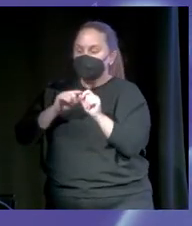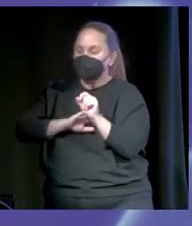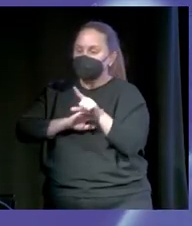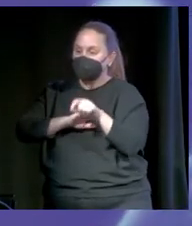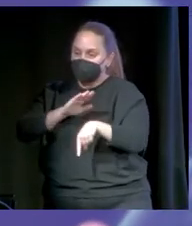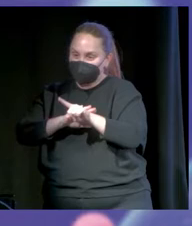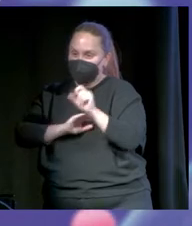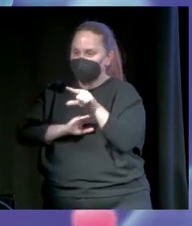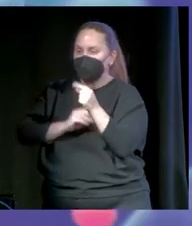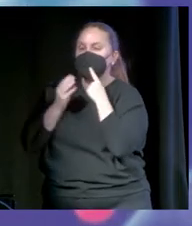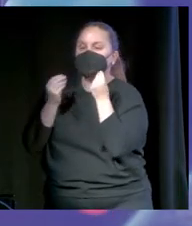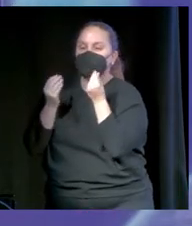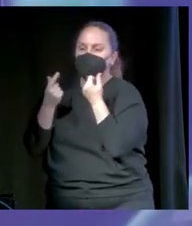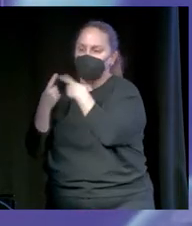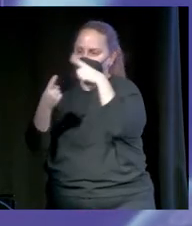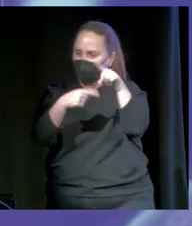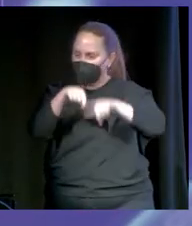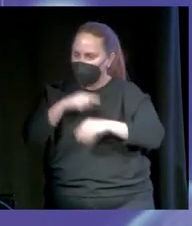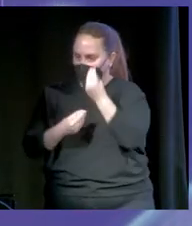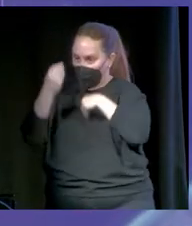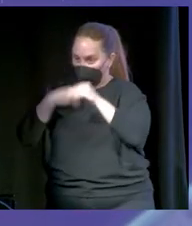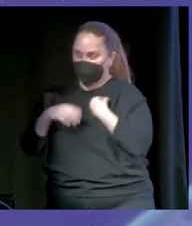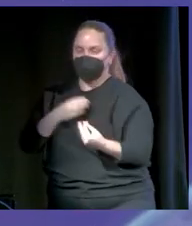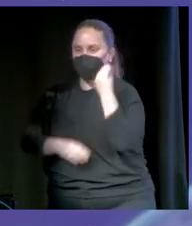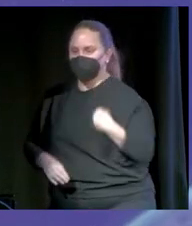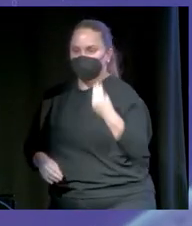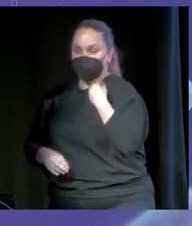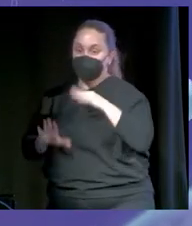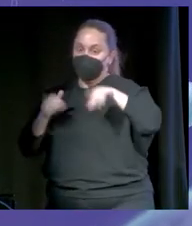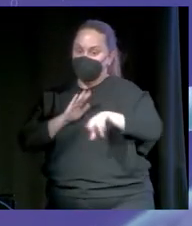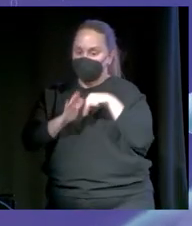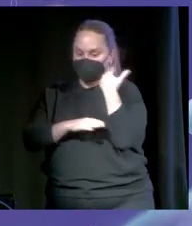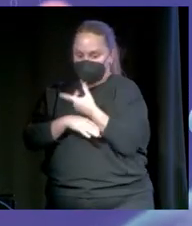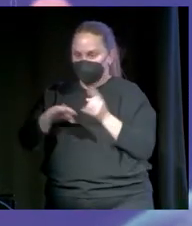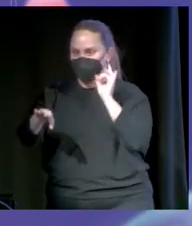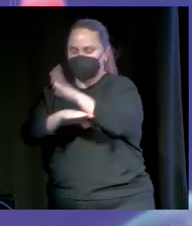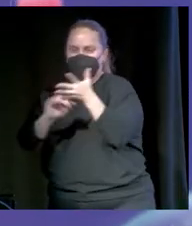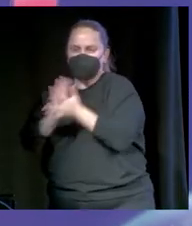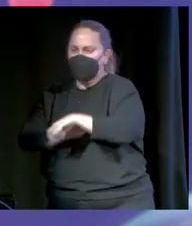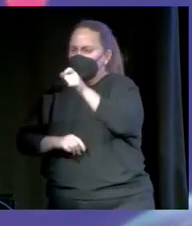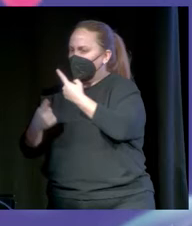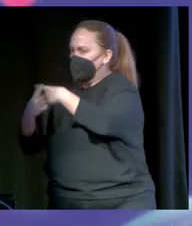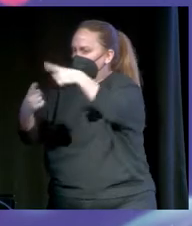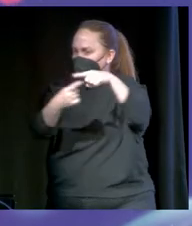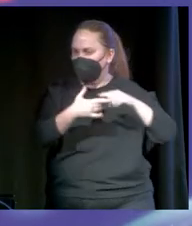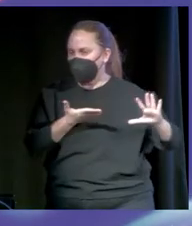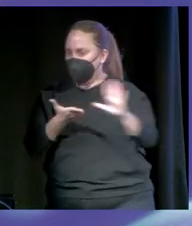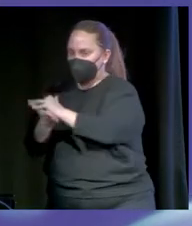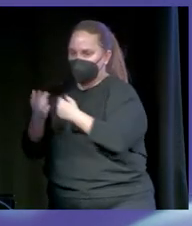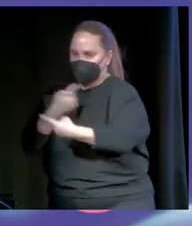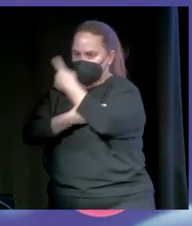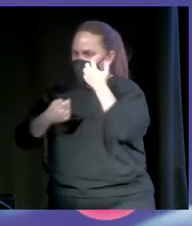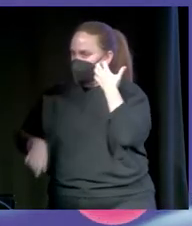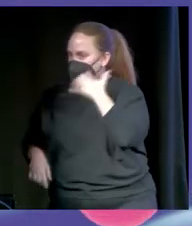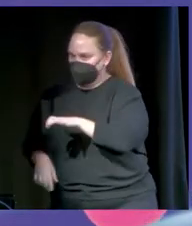Y era porque me lo preguntaban muy a menudo en las redes sociales. Así que, como os digo, hay gente para todo. Y hay gente que os va a preguntar cosas de todo tipo.